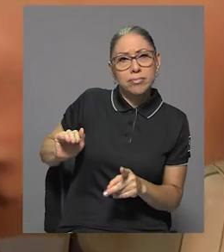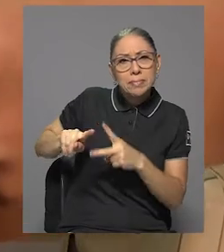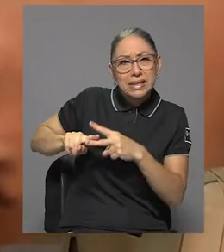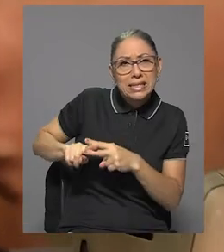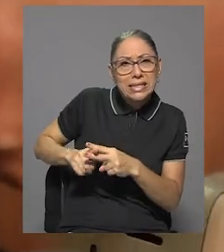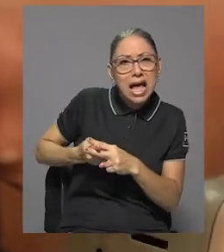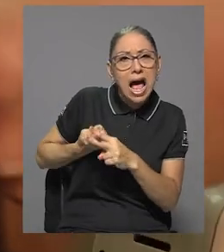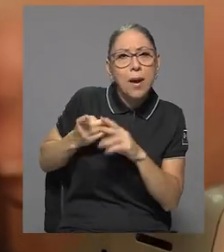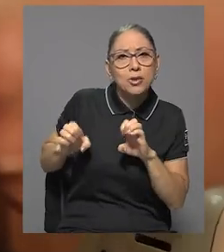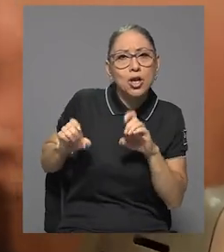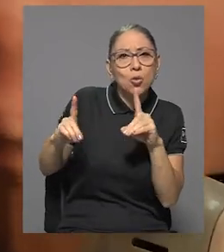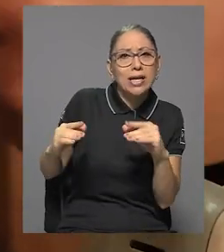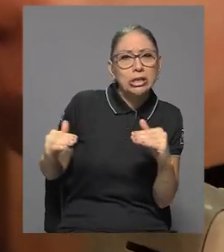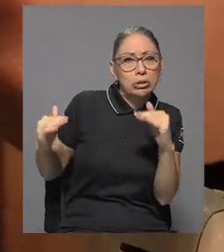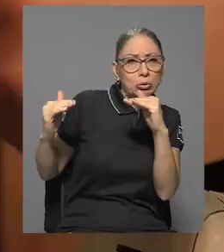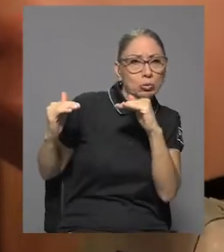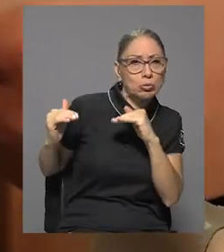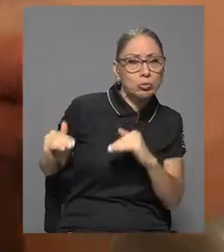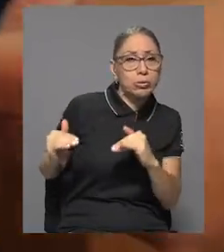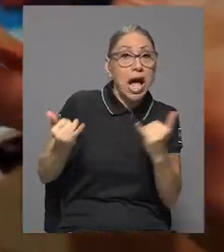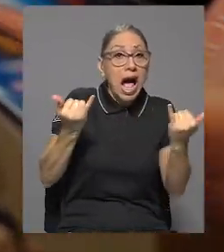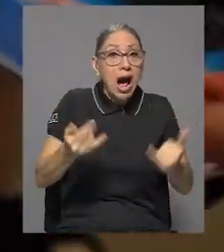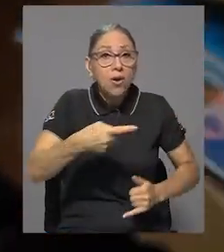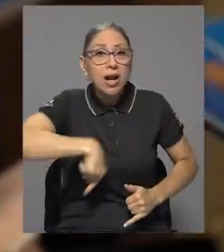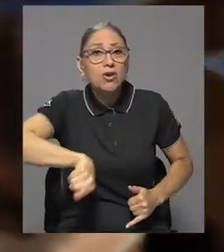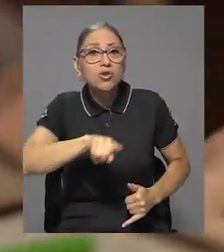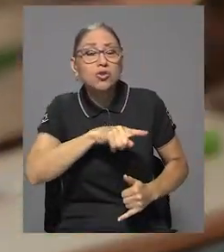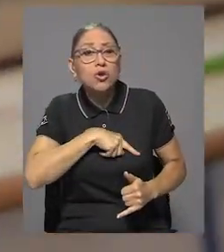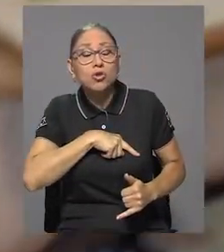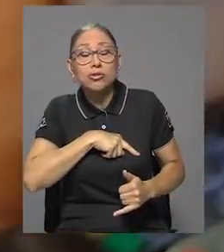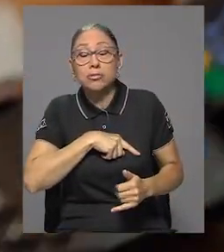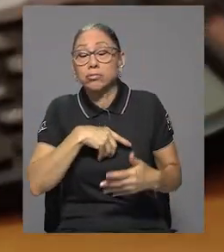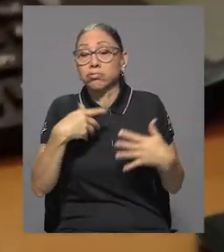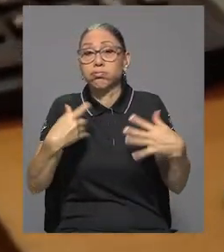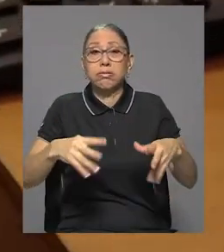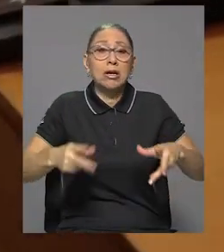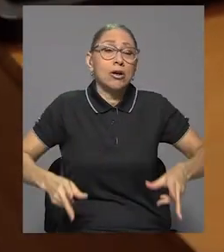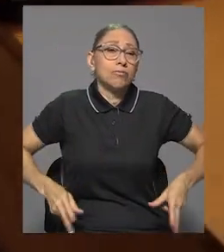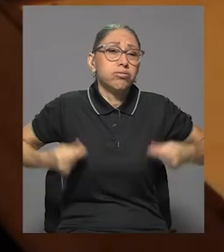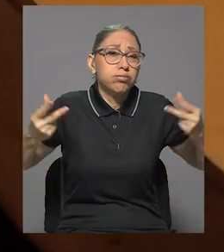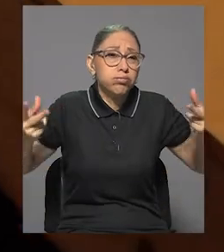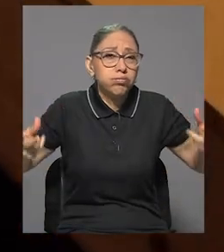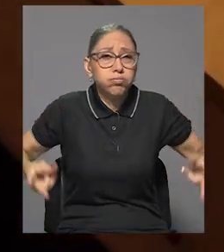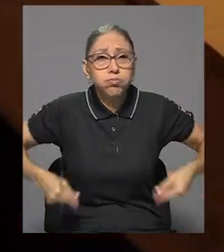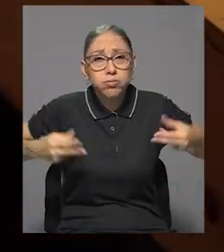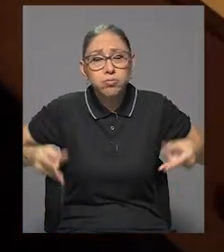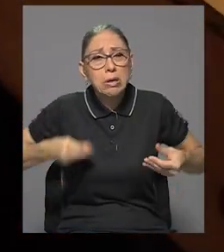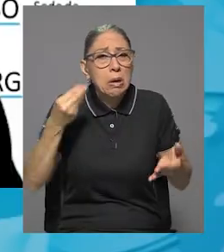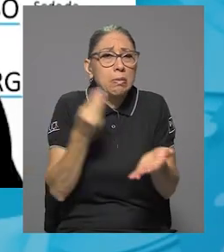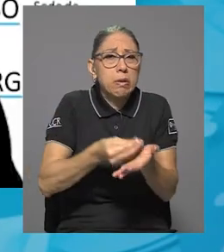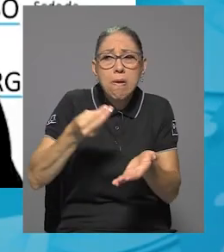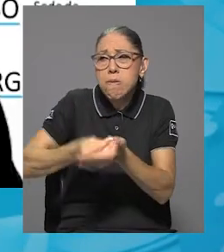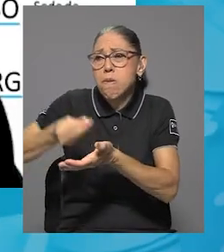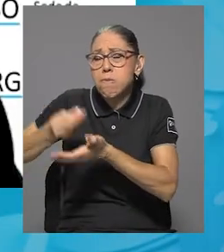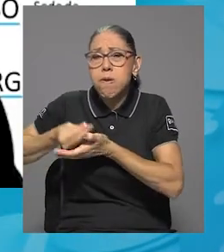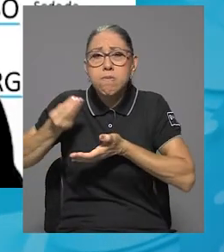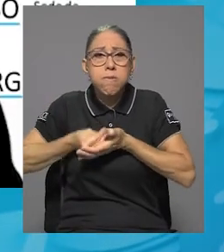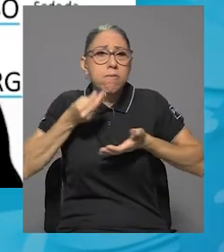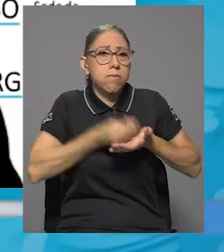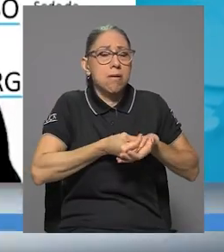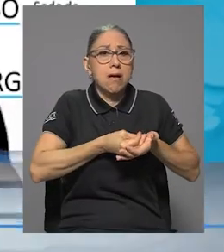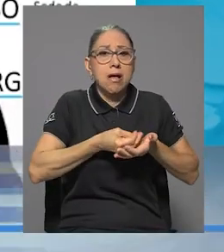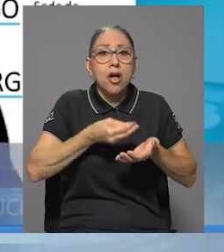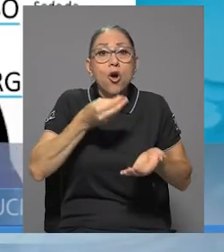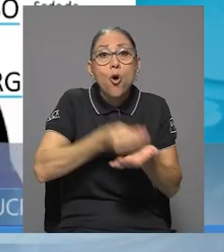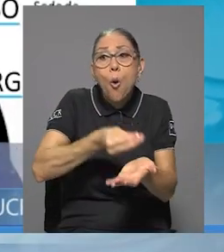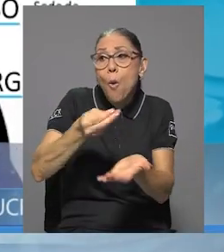al consumo excesivo. Nos desvivimos por hacer un consumo desmesurado. Compramos cosas